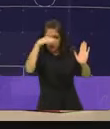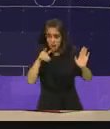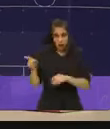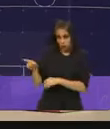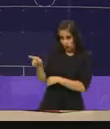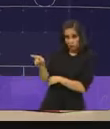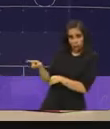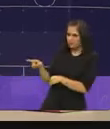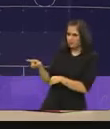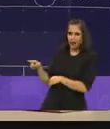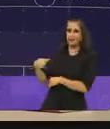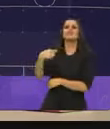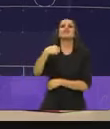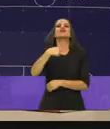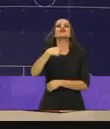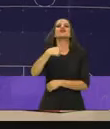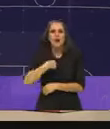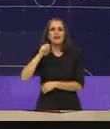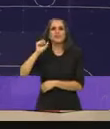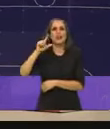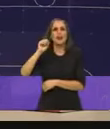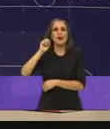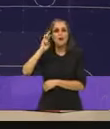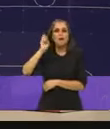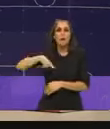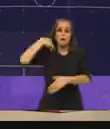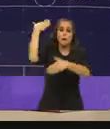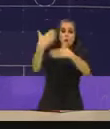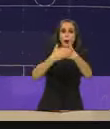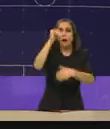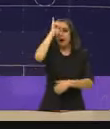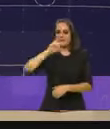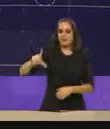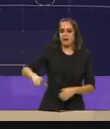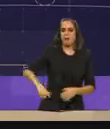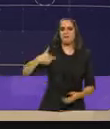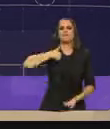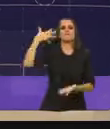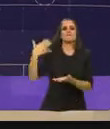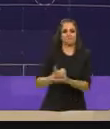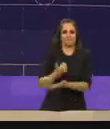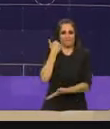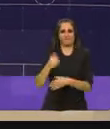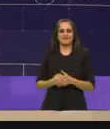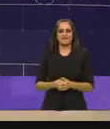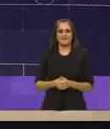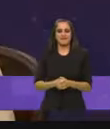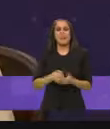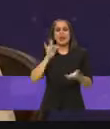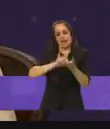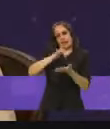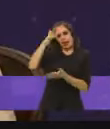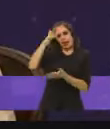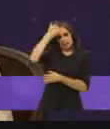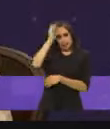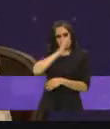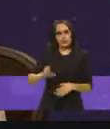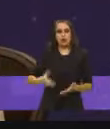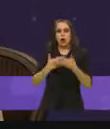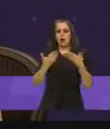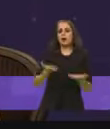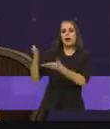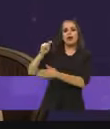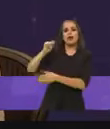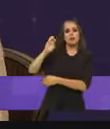soy yo Salomón Chertorivsky próximo jefe de gobierno gracias candidato es turno de usted Santiago